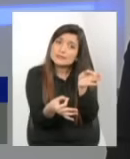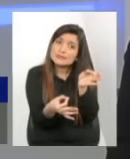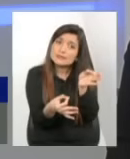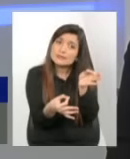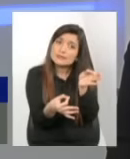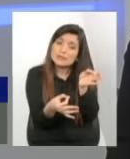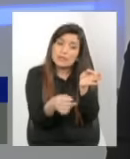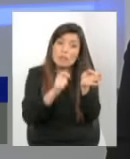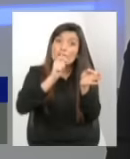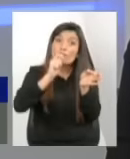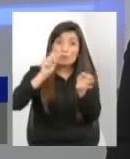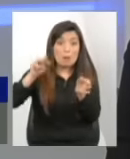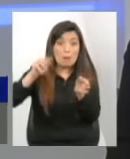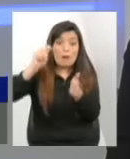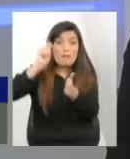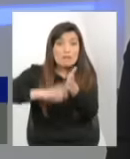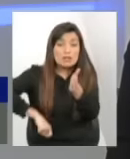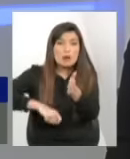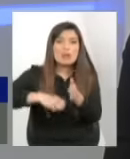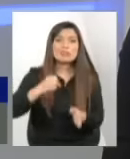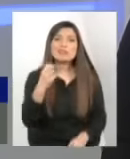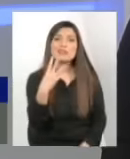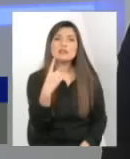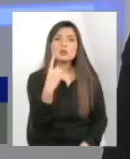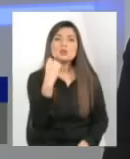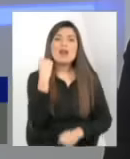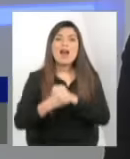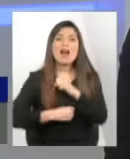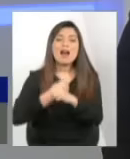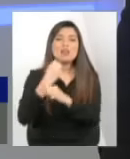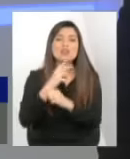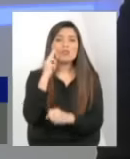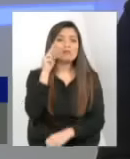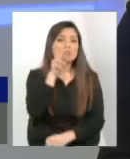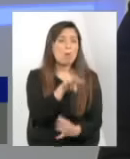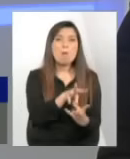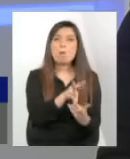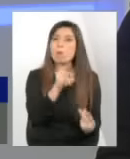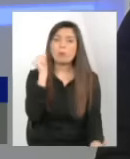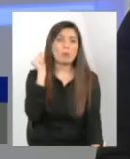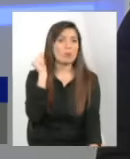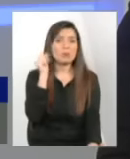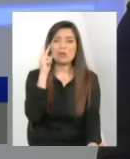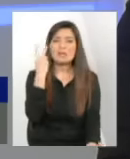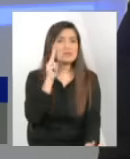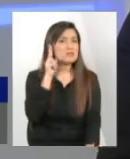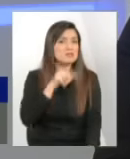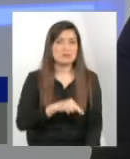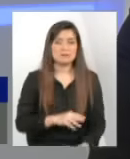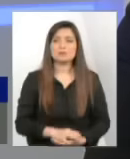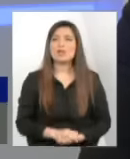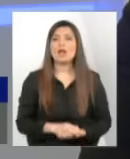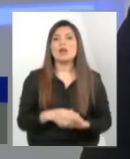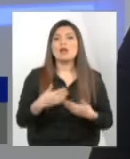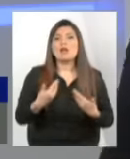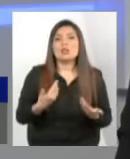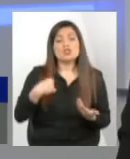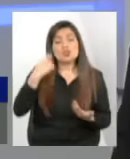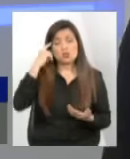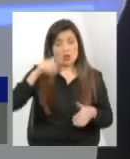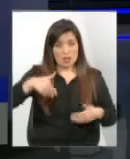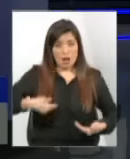años que no vea a su hija pero Alicia esas situaciones se siguen viviendo y viendo no, yo creo que hoy día no están así porque